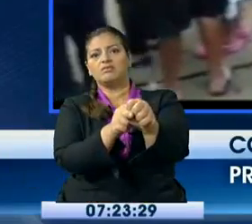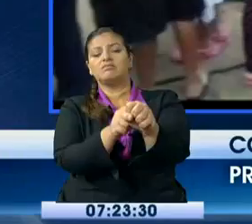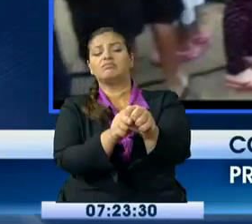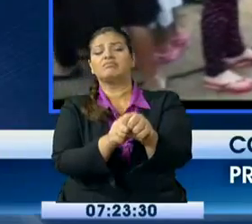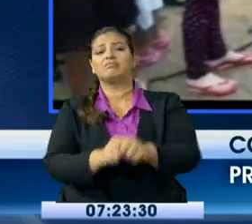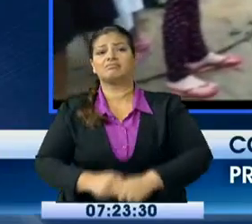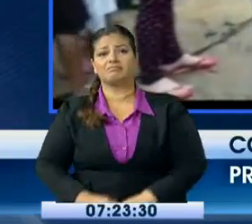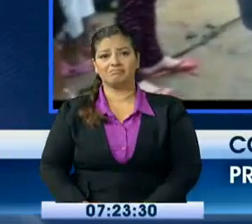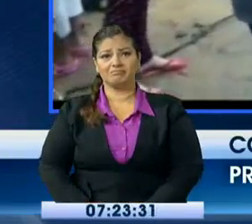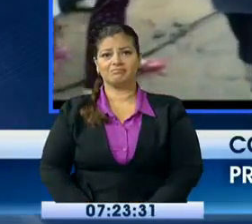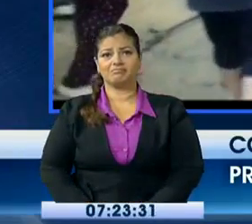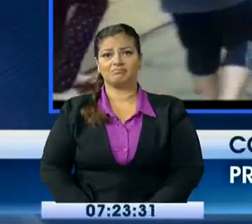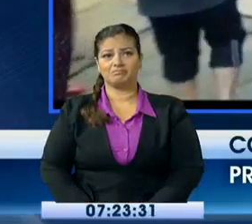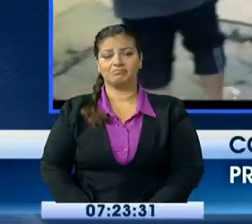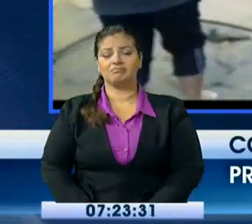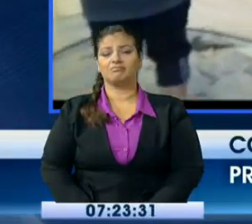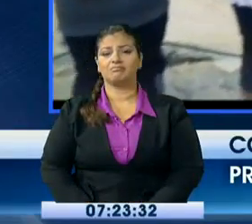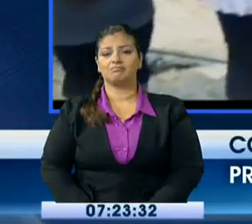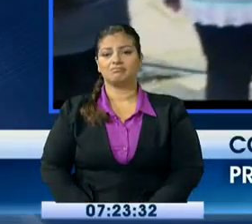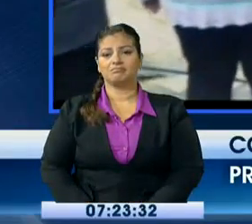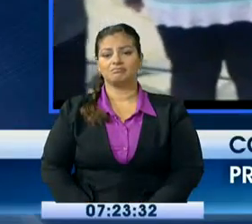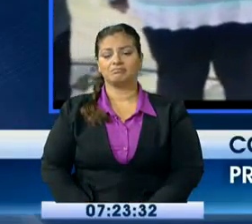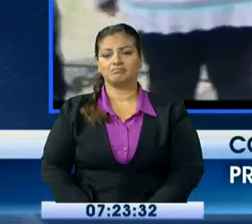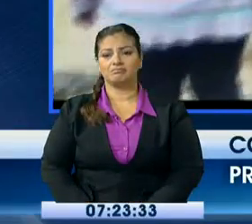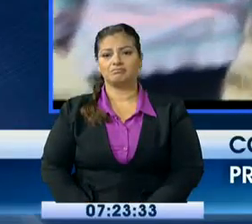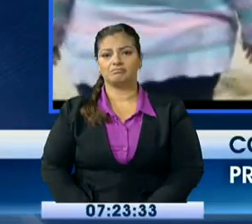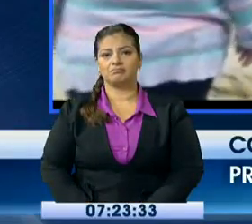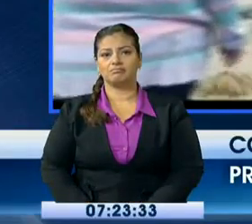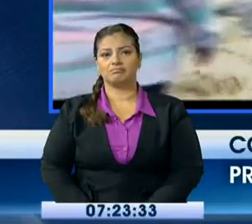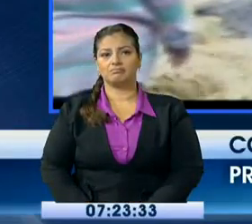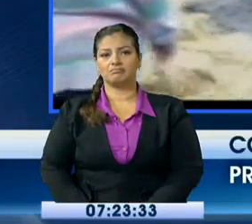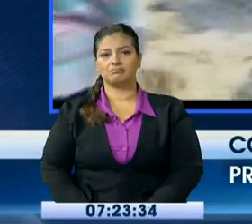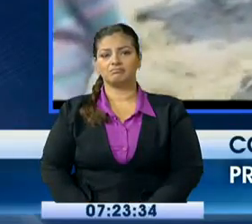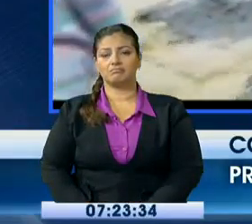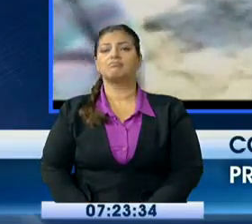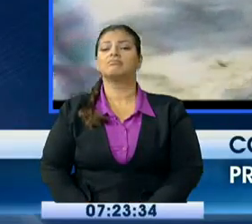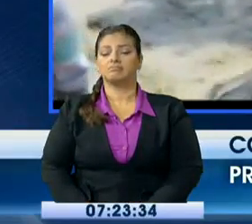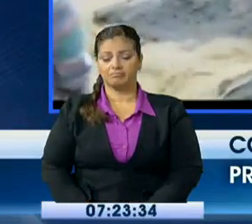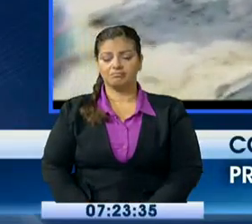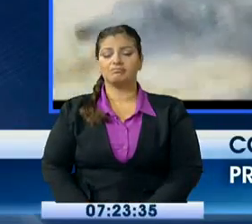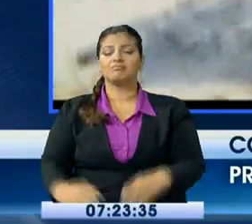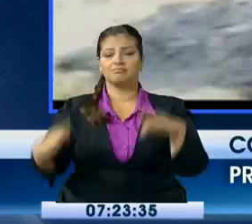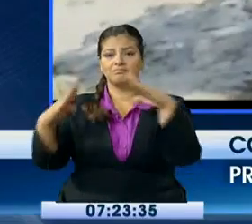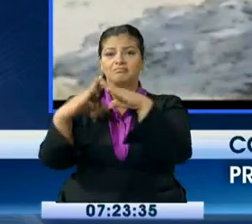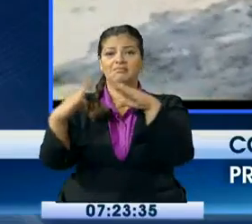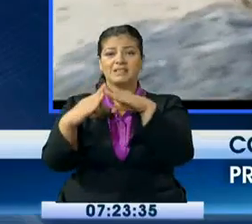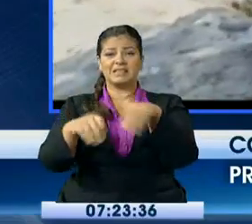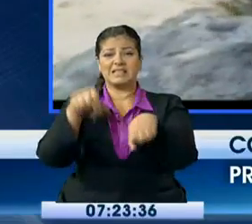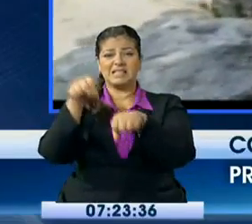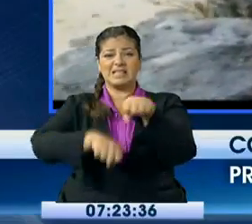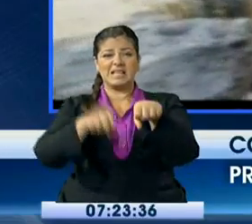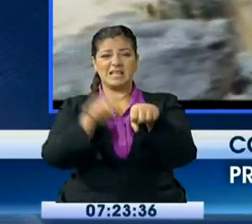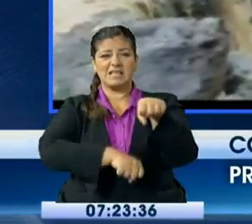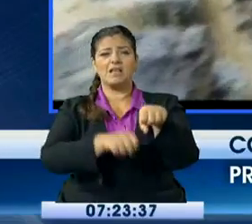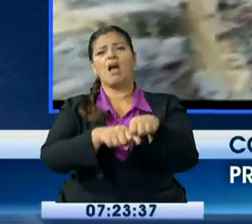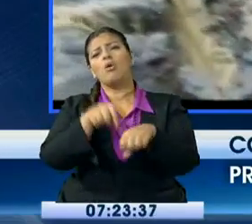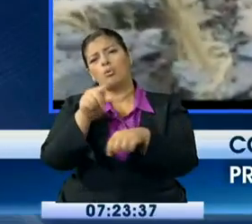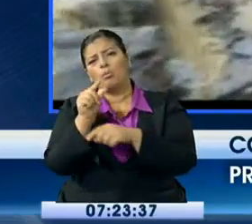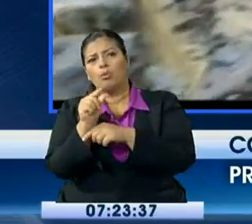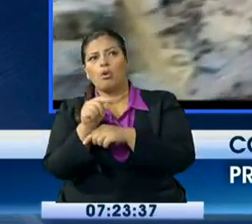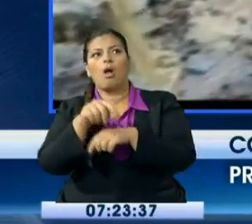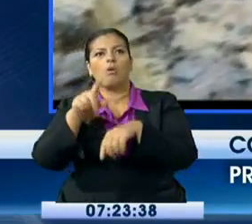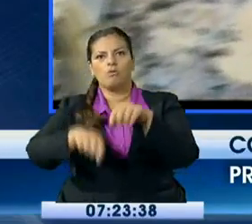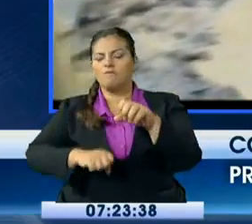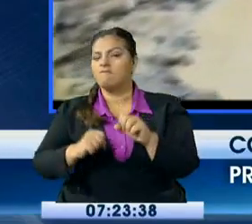Y ahí, bueno, algunas probablemente afectadas en su estructura fuertemente, algunas levemente, pero las